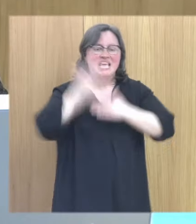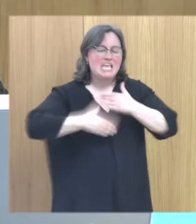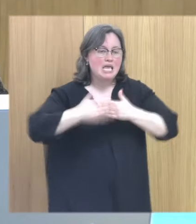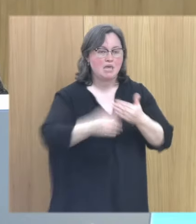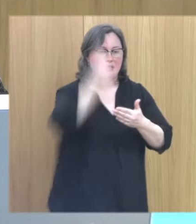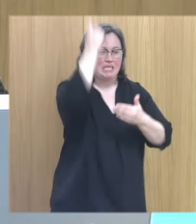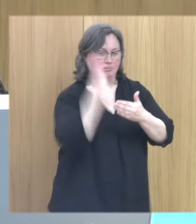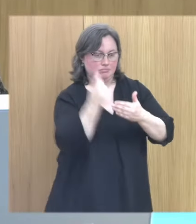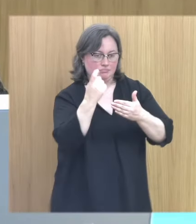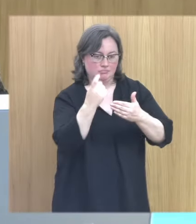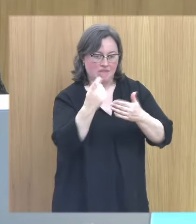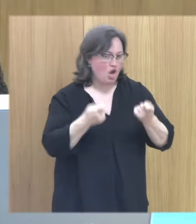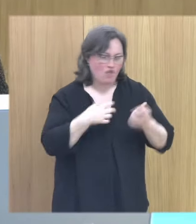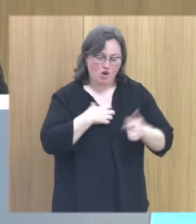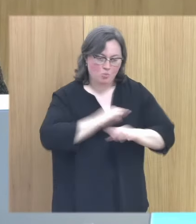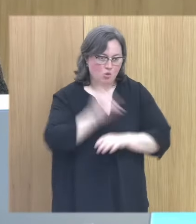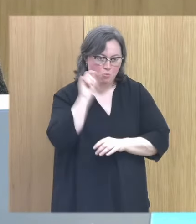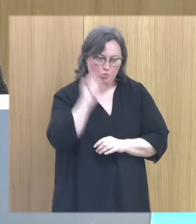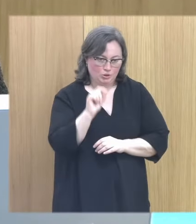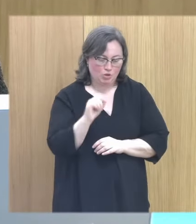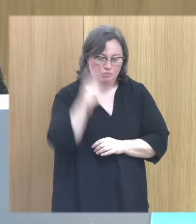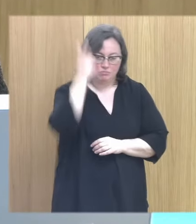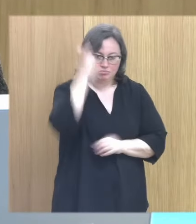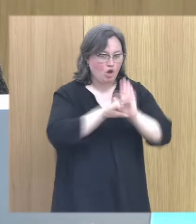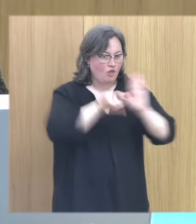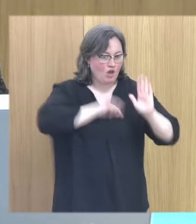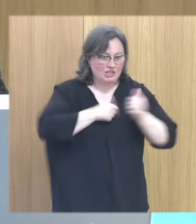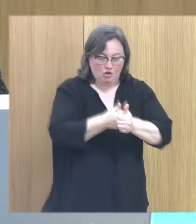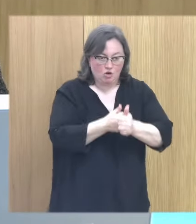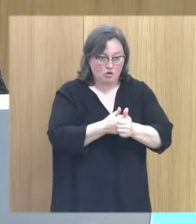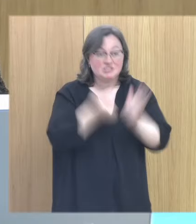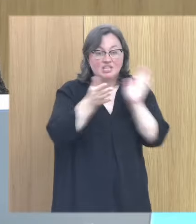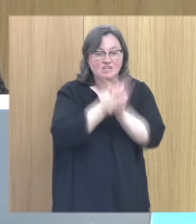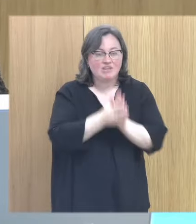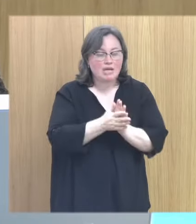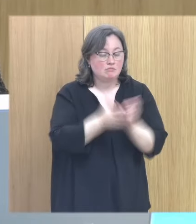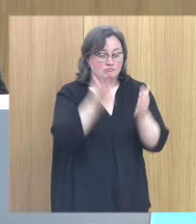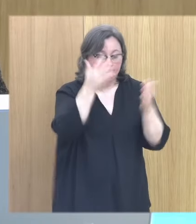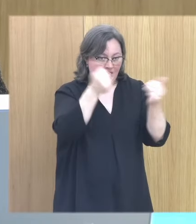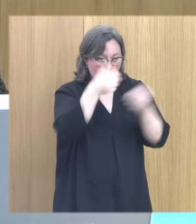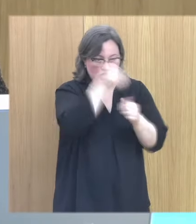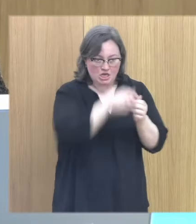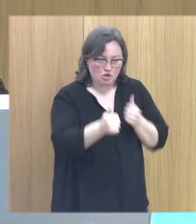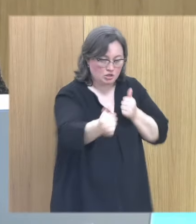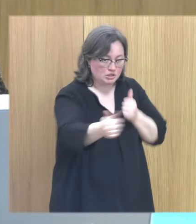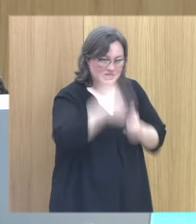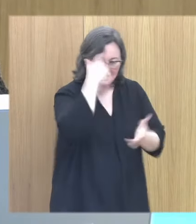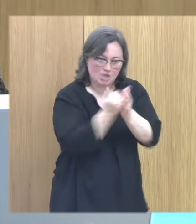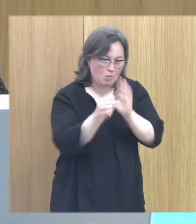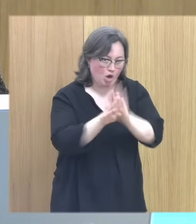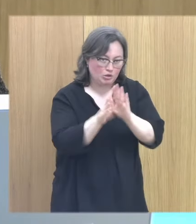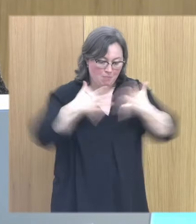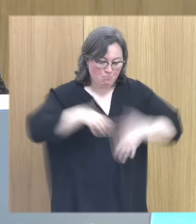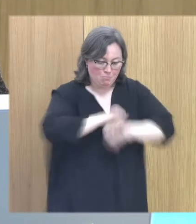que no es negociable es un límite deontológico e implica dejar ir a niños con experiencias traumáticas sin